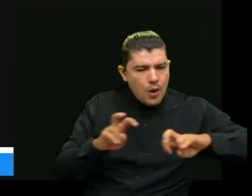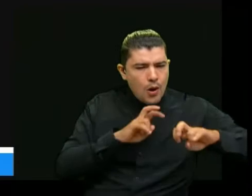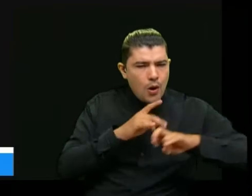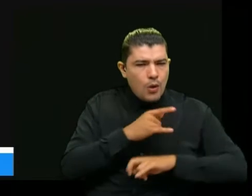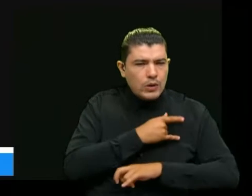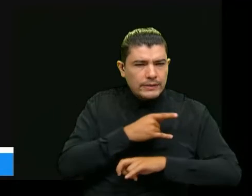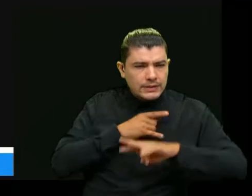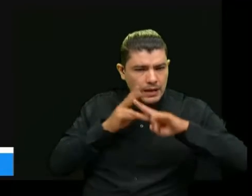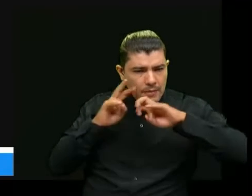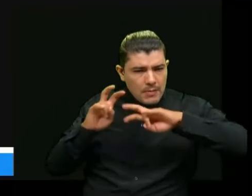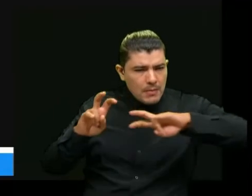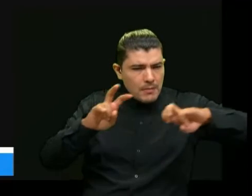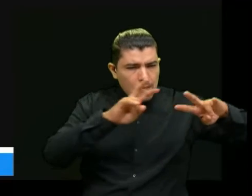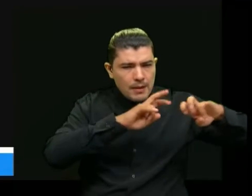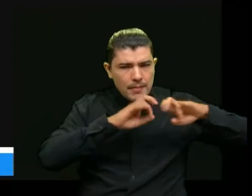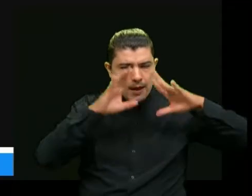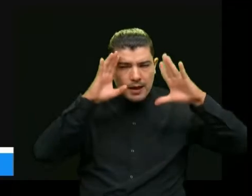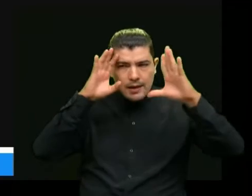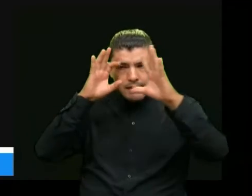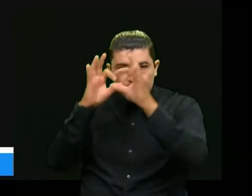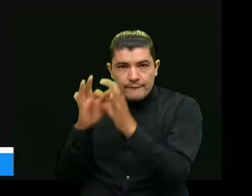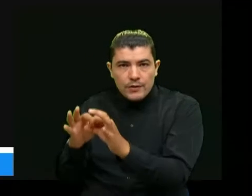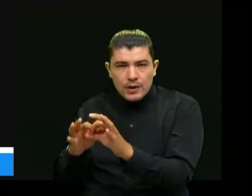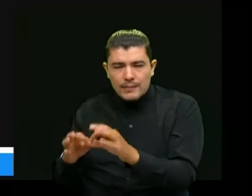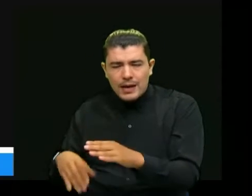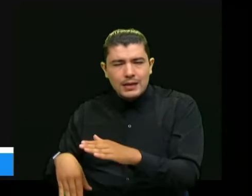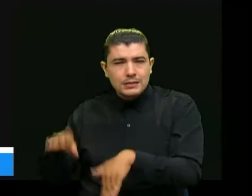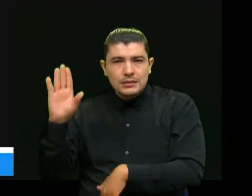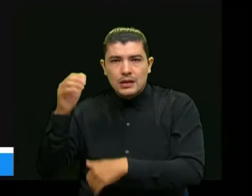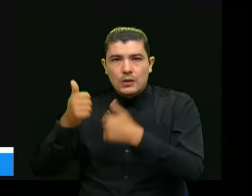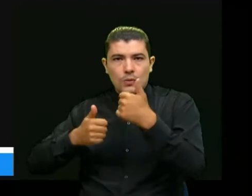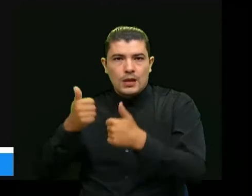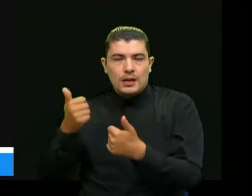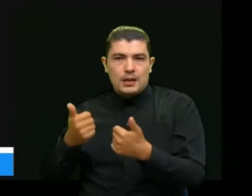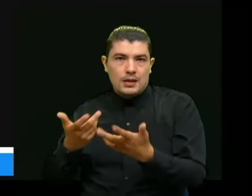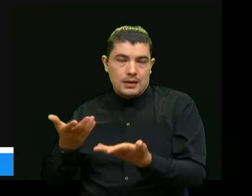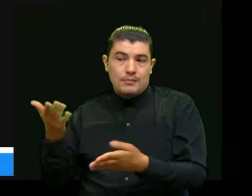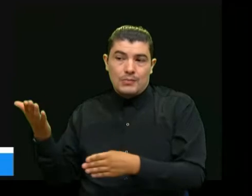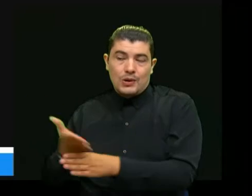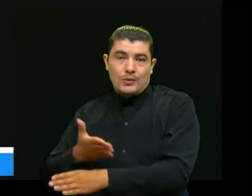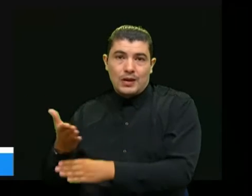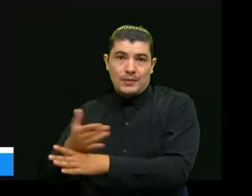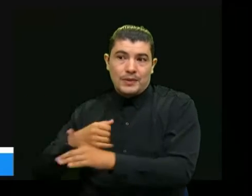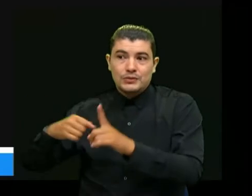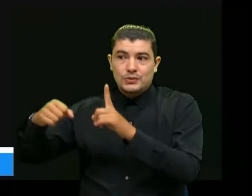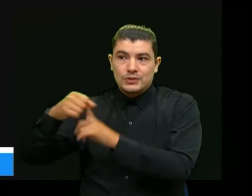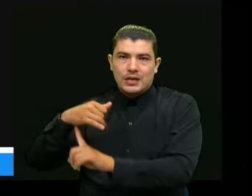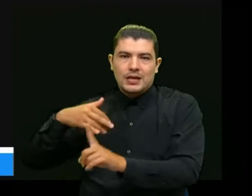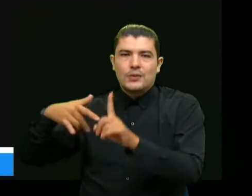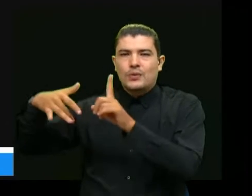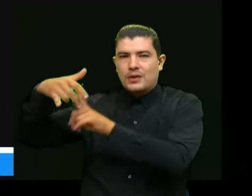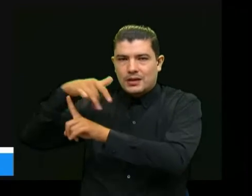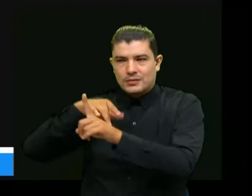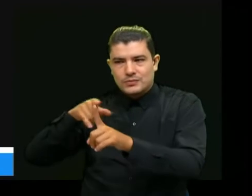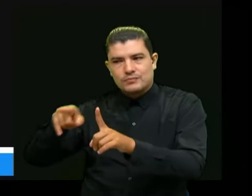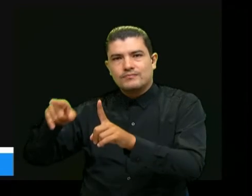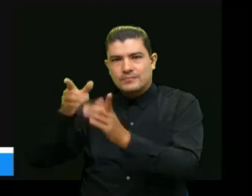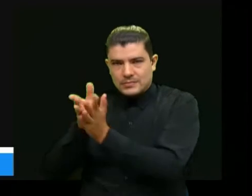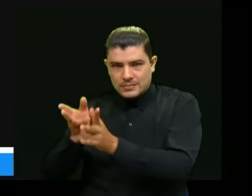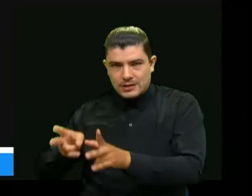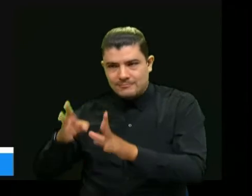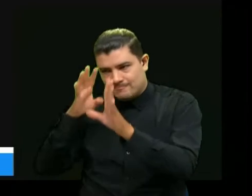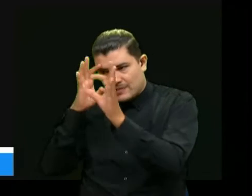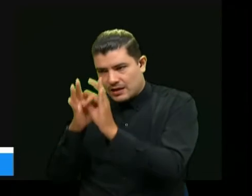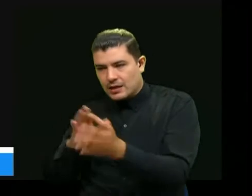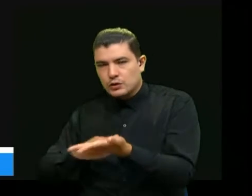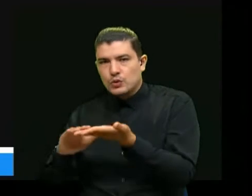universidades se enfoca cada vez más en resolver los problemas de su entorno ya lo decía Patricio y en eso